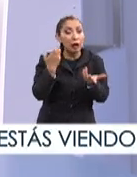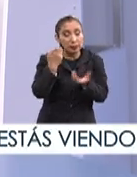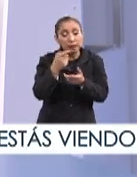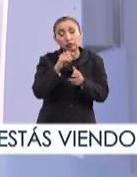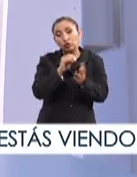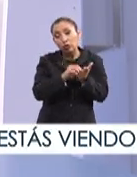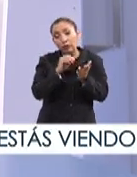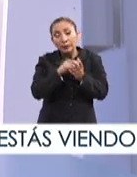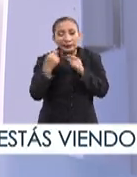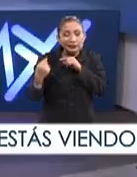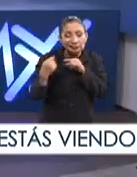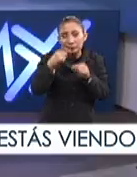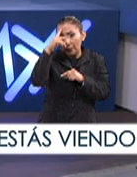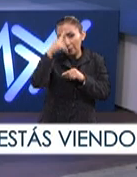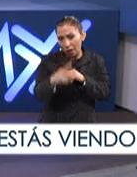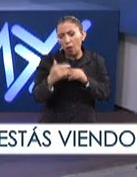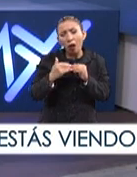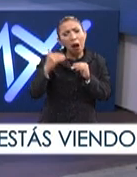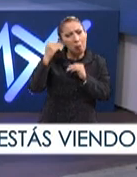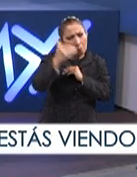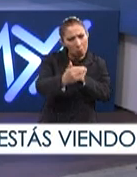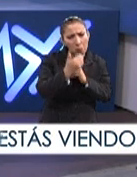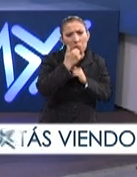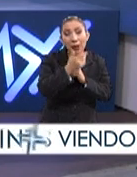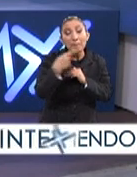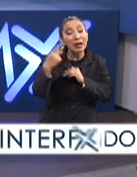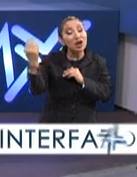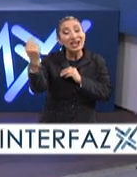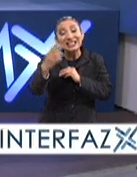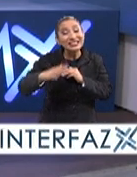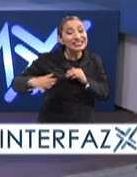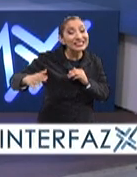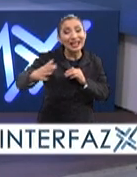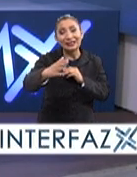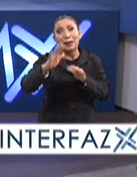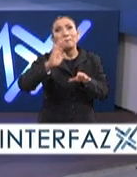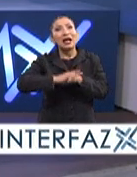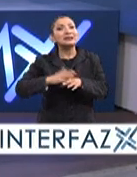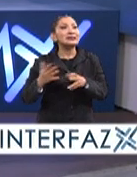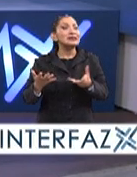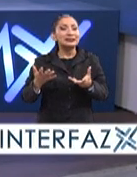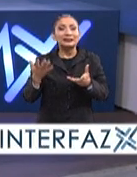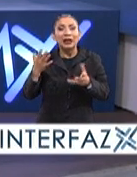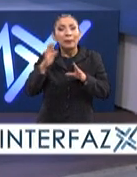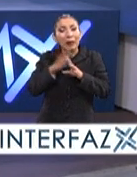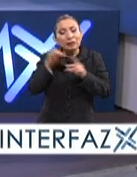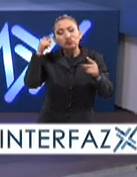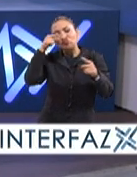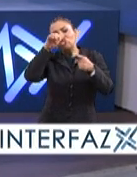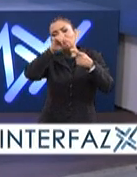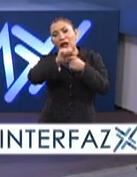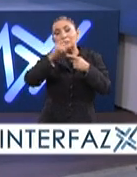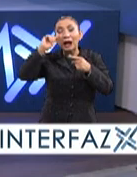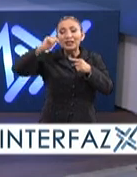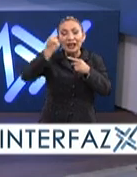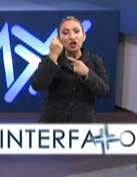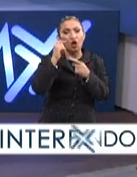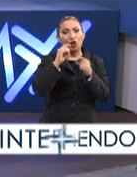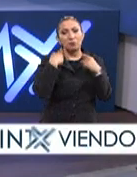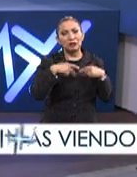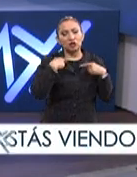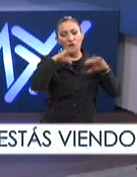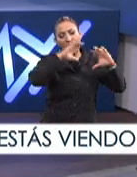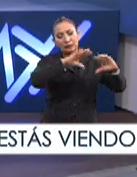ciernes. Entonces, México ha avanzado, pero necesita poner metas de formación de tecnólogos